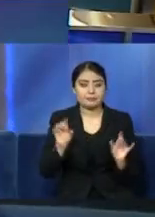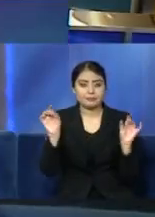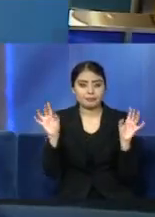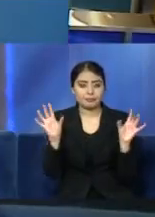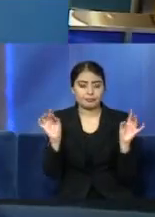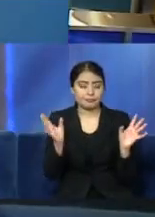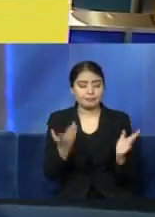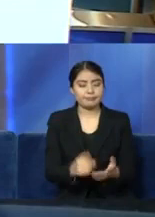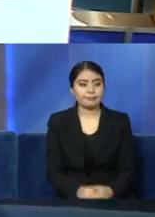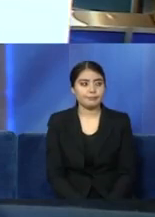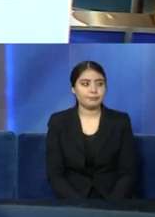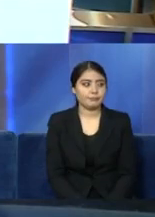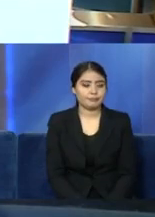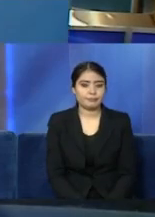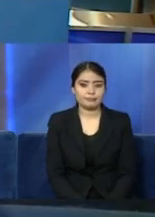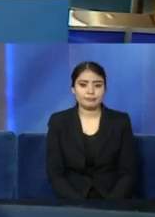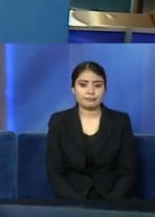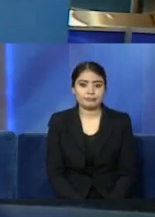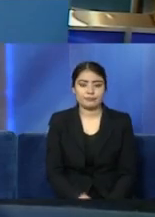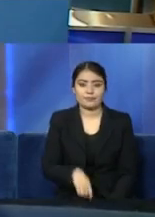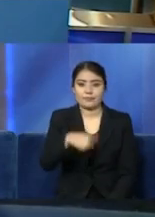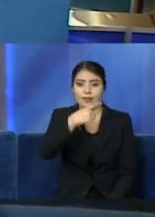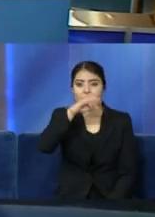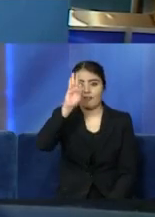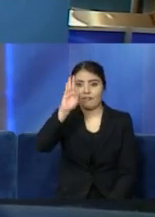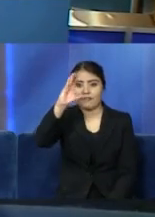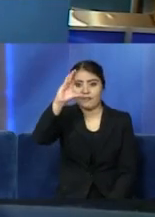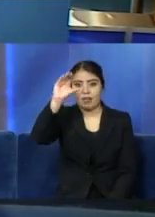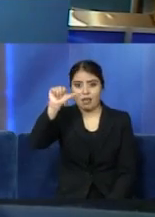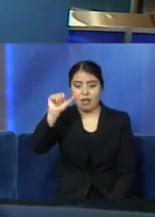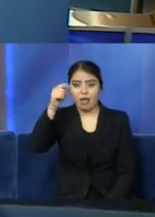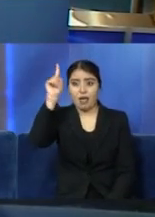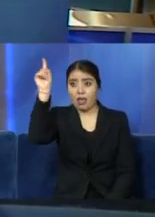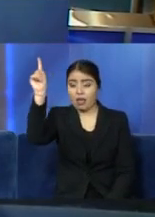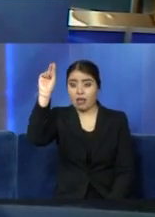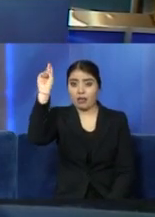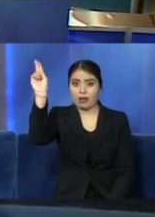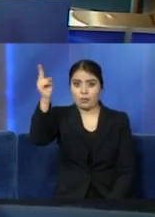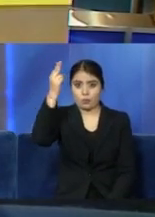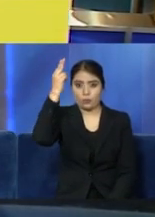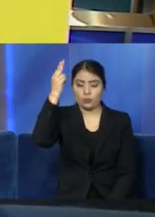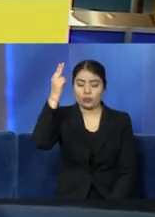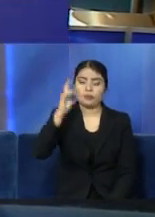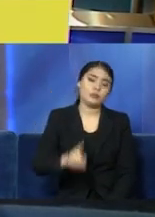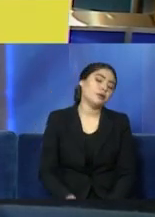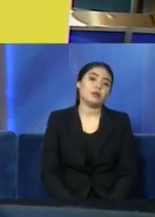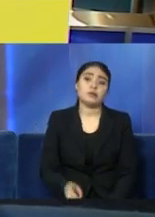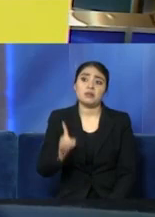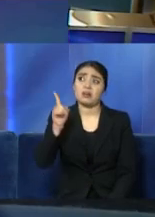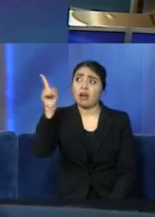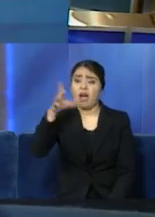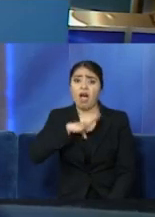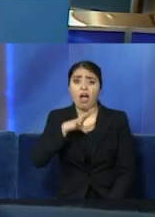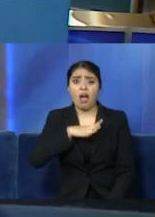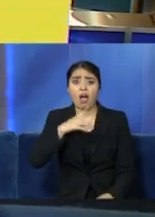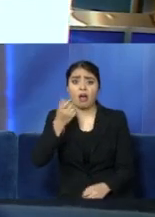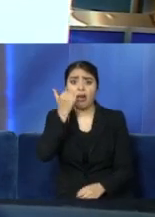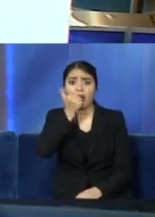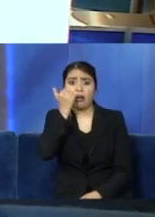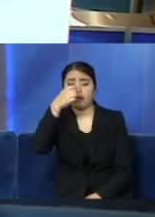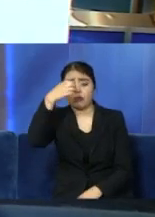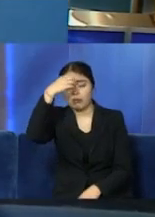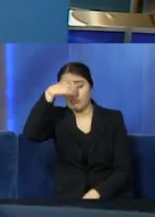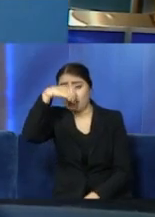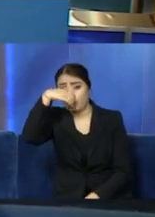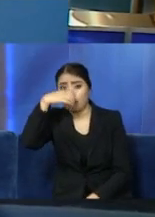bueno, mejor dicho, en FECA no hay... dice, hay enfermos de gripa y la dirección no ha dicho nada ni maestros. Creo que deberían